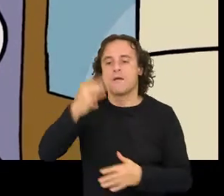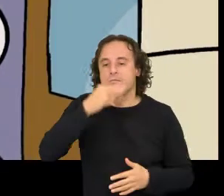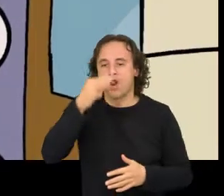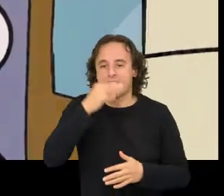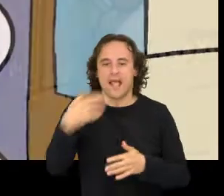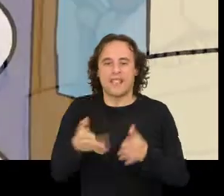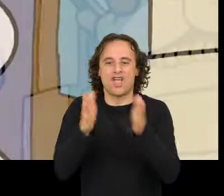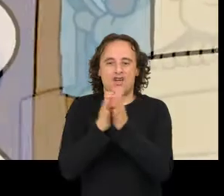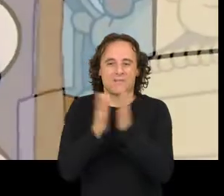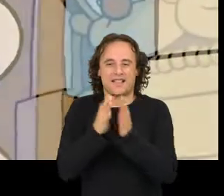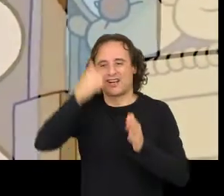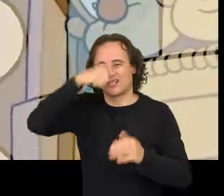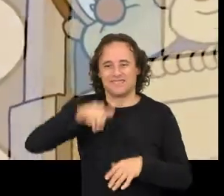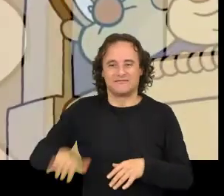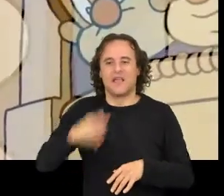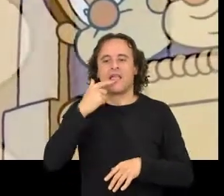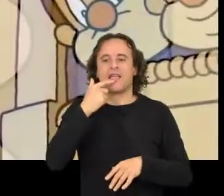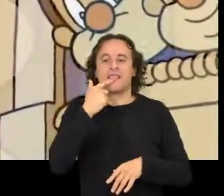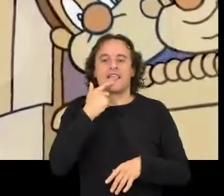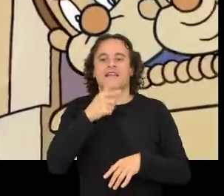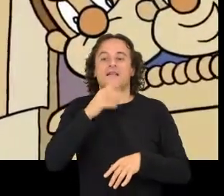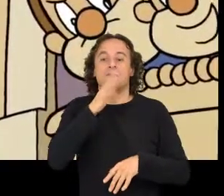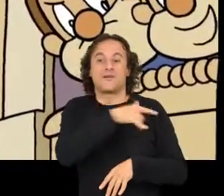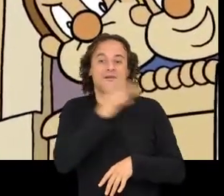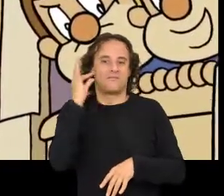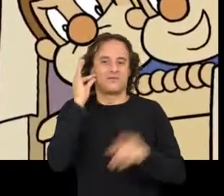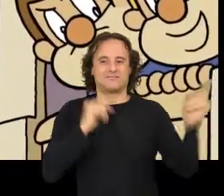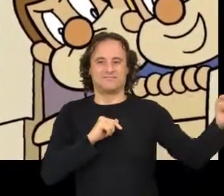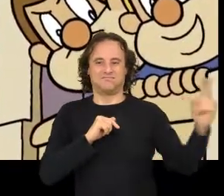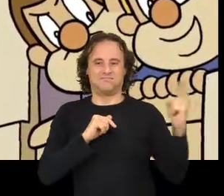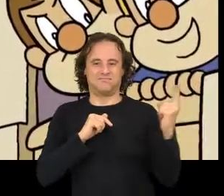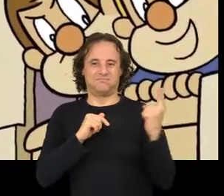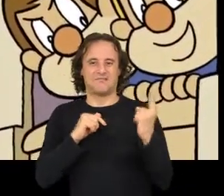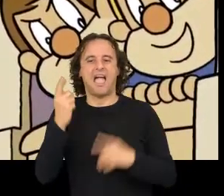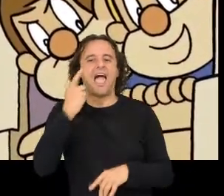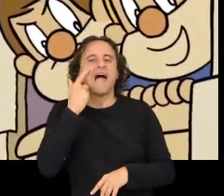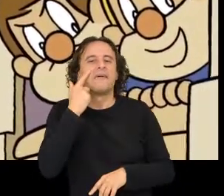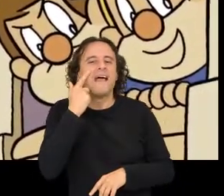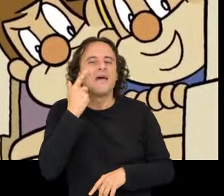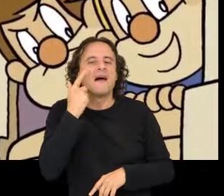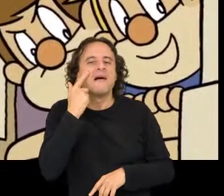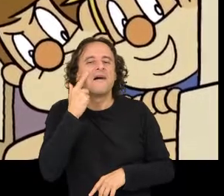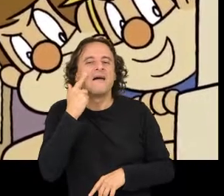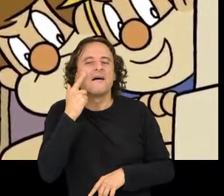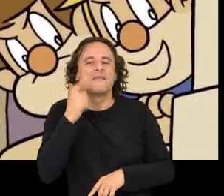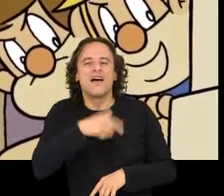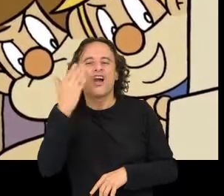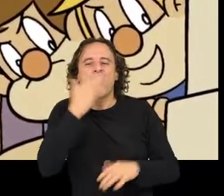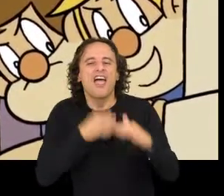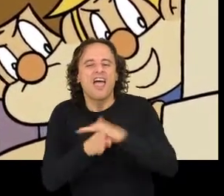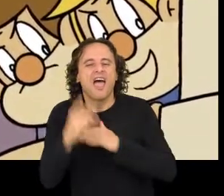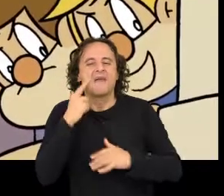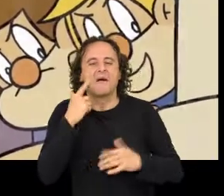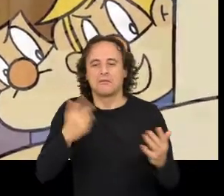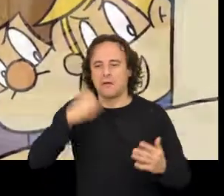Dixeronlle o neno os compañeros Ah, que non é sobre de subirla por aquí E o neno non o duvidou